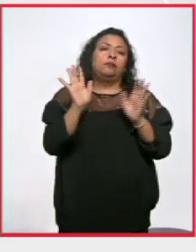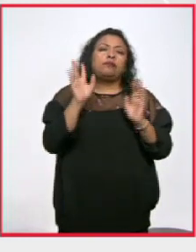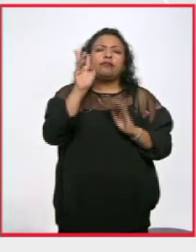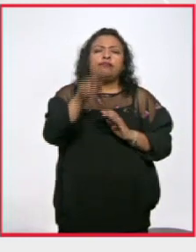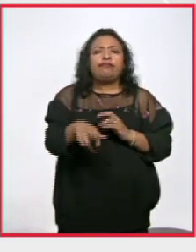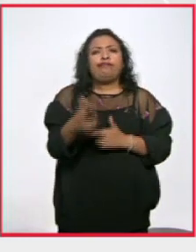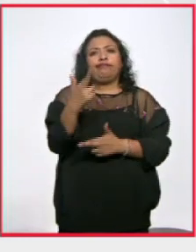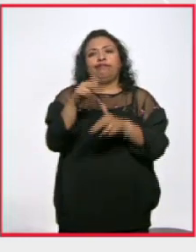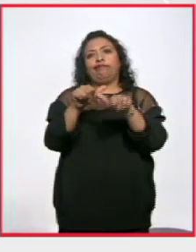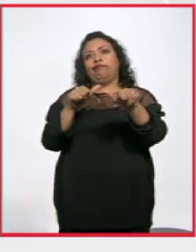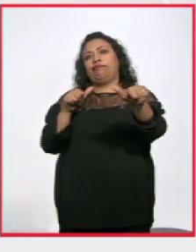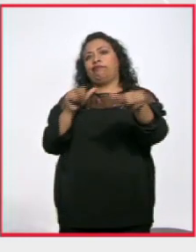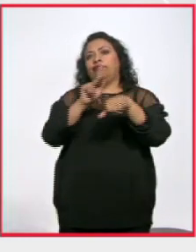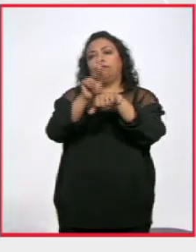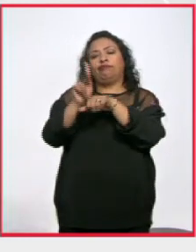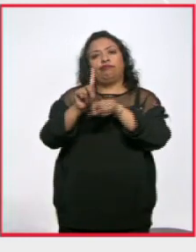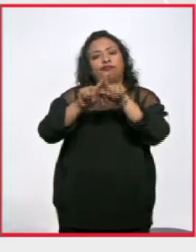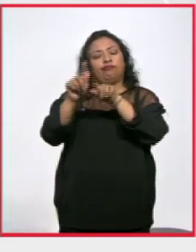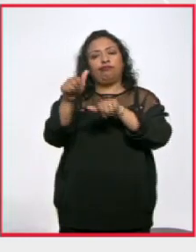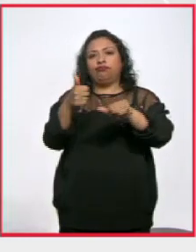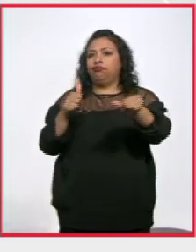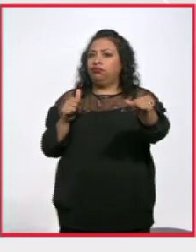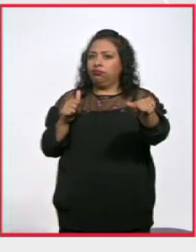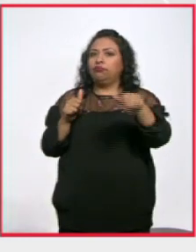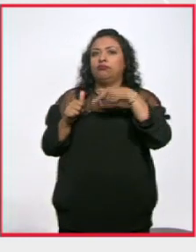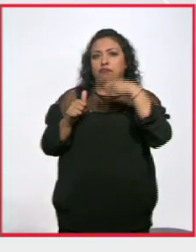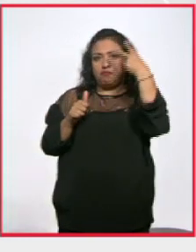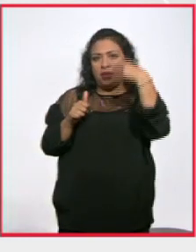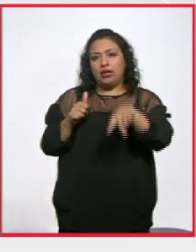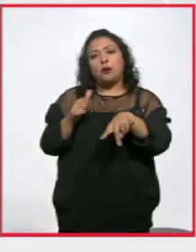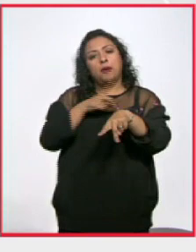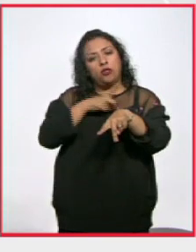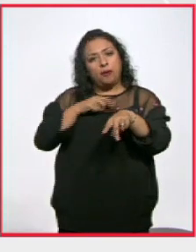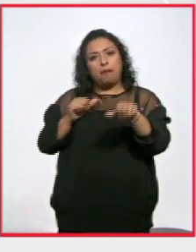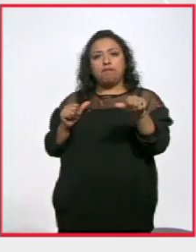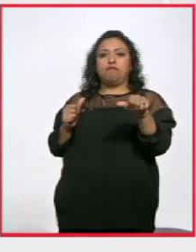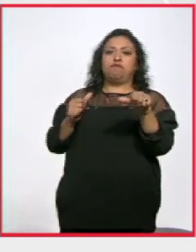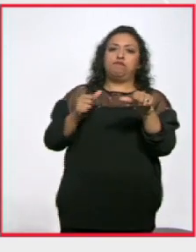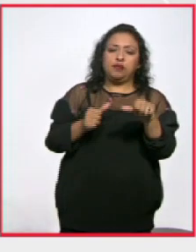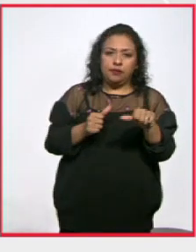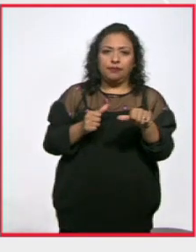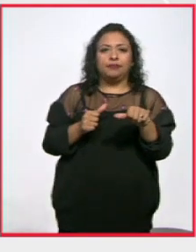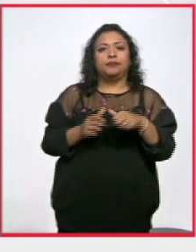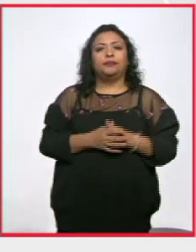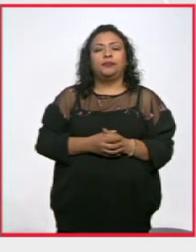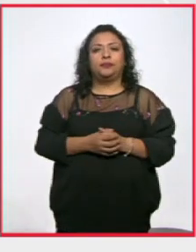mucho retraso frente a otros países pero había que dar ese paso para adelante